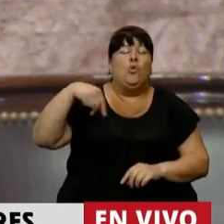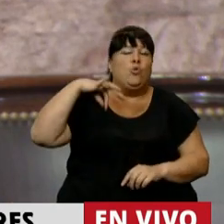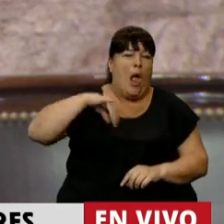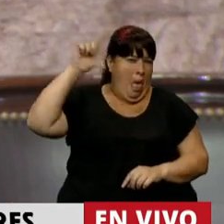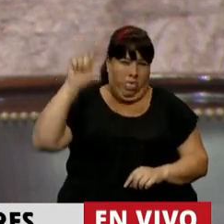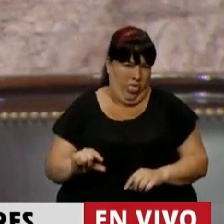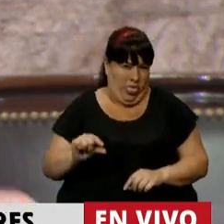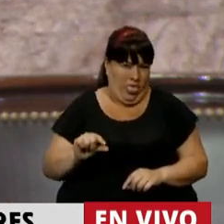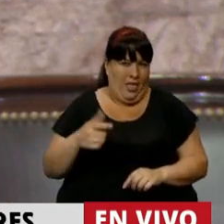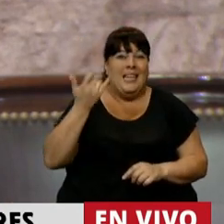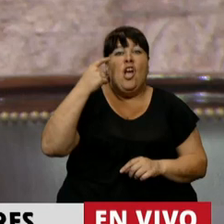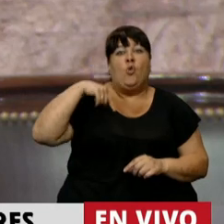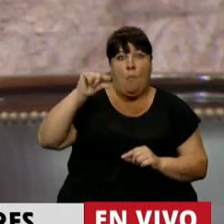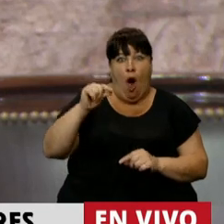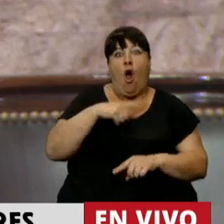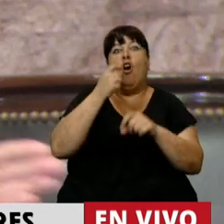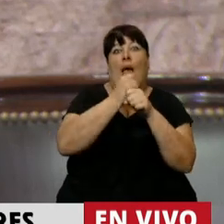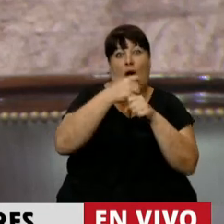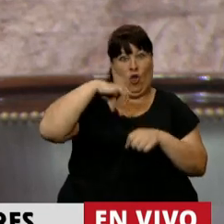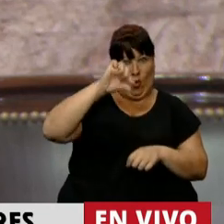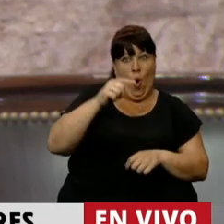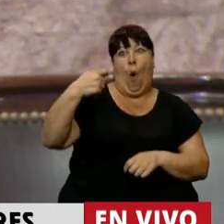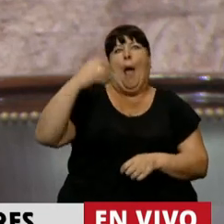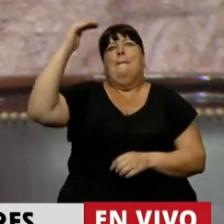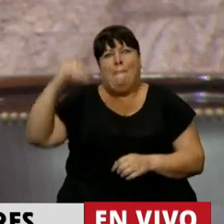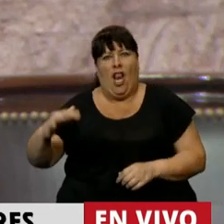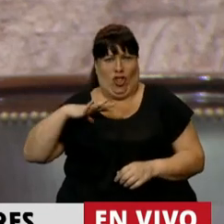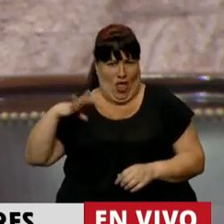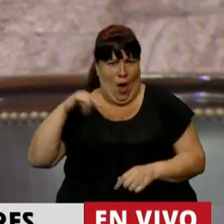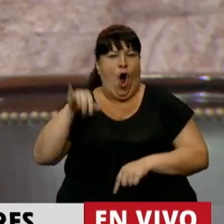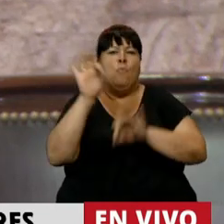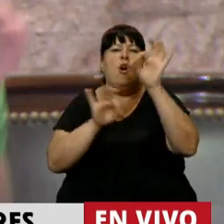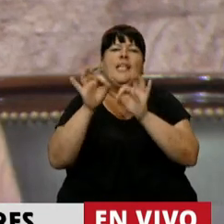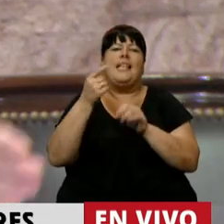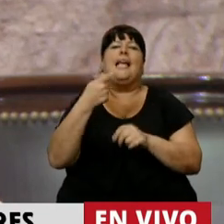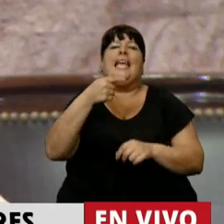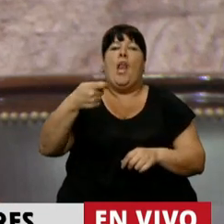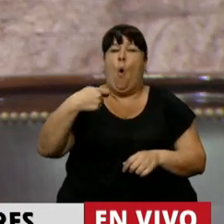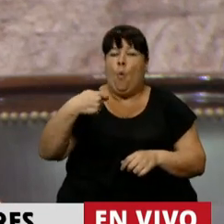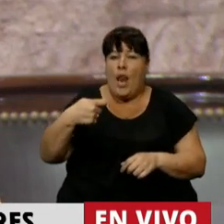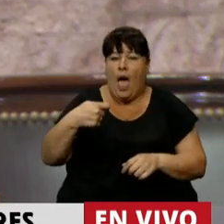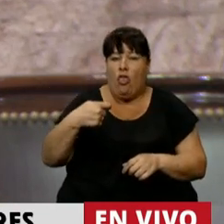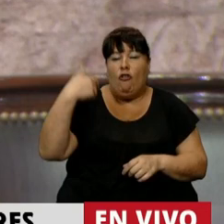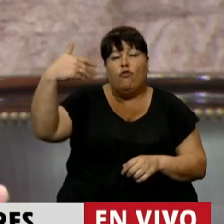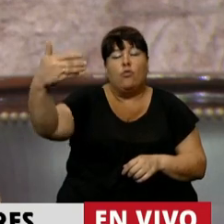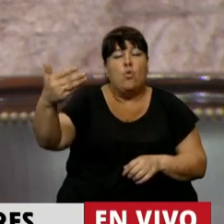menos de lo poco que ya cobran como trabajadores. Hoy la tasa de sustitución para alguien que quiere jubilarse